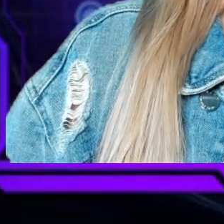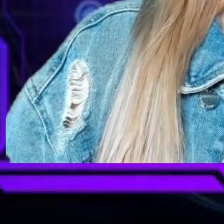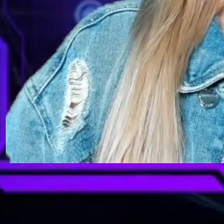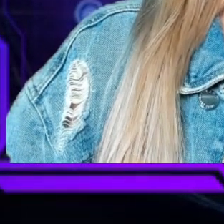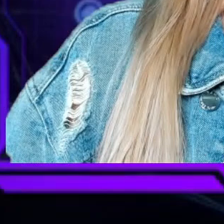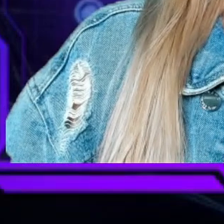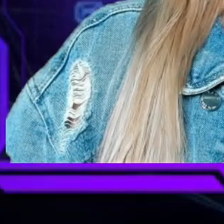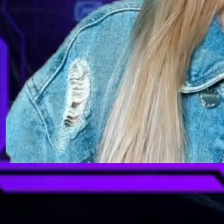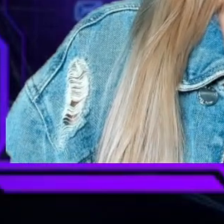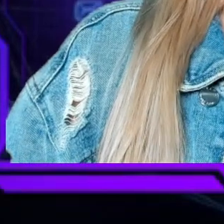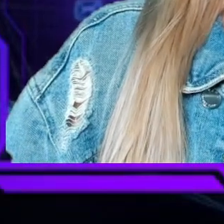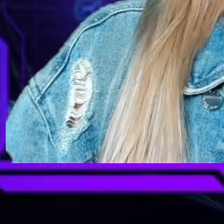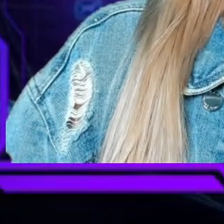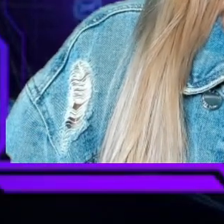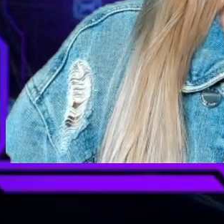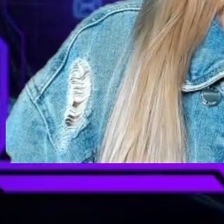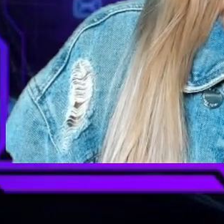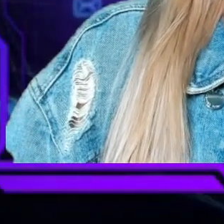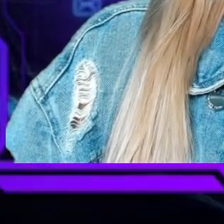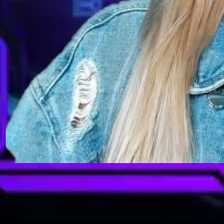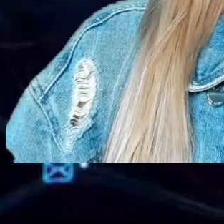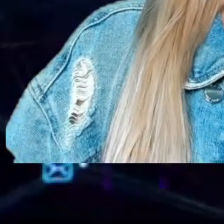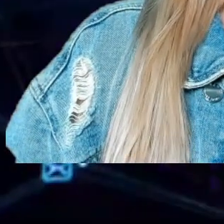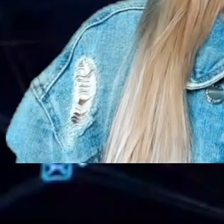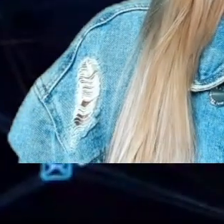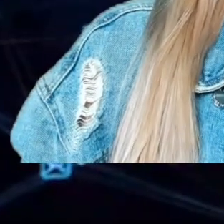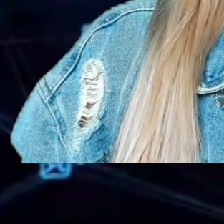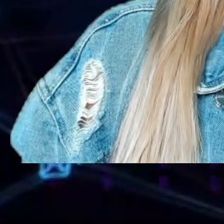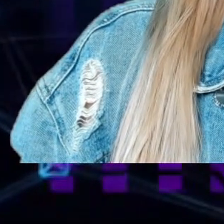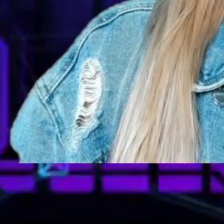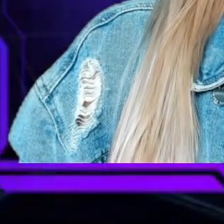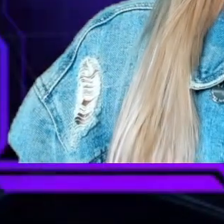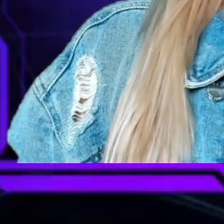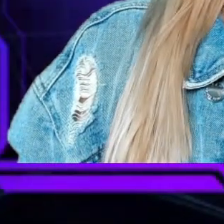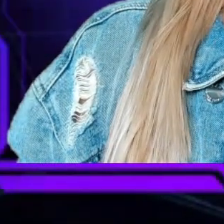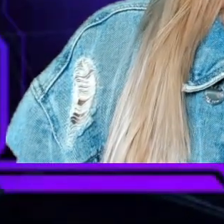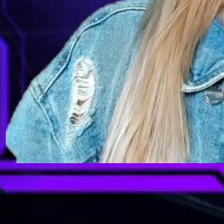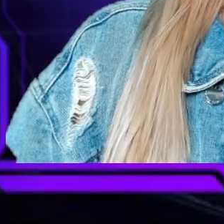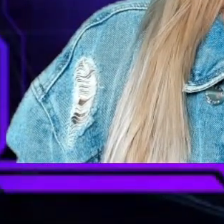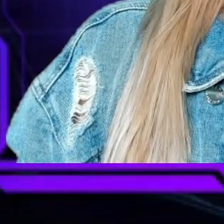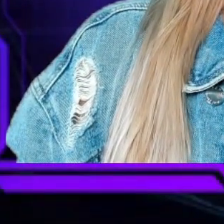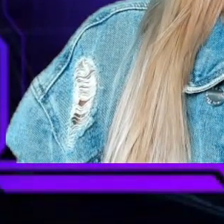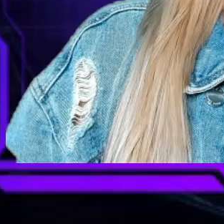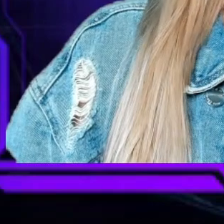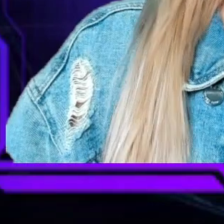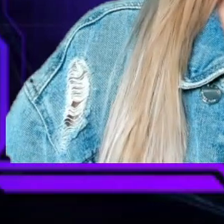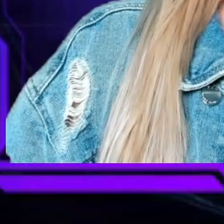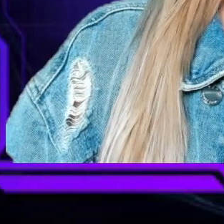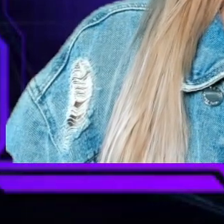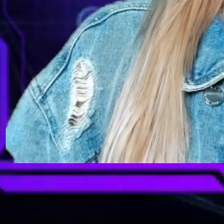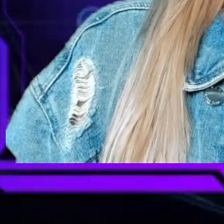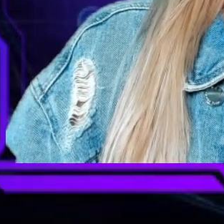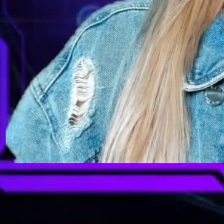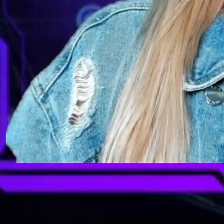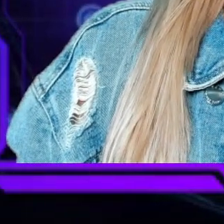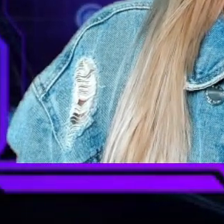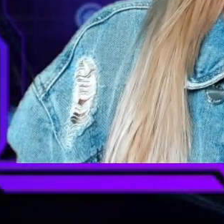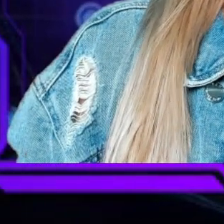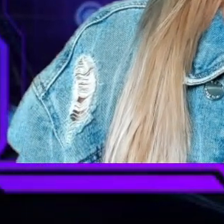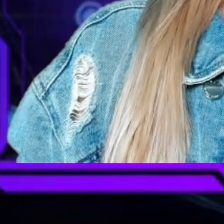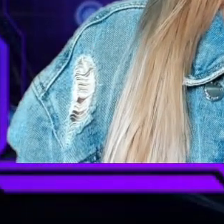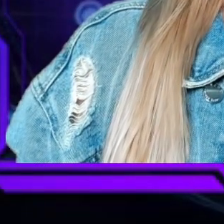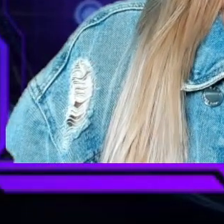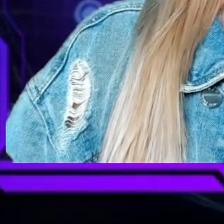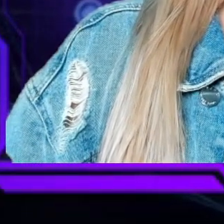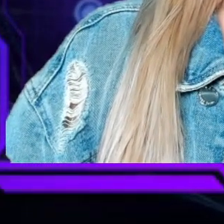pues mire, así le dieron los buenos días, las buenas tardes, las buenas noches, y la buena remangada en la Asamblea Legislativa, por llegar a abrir